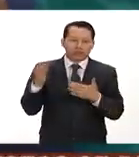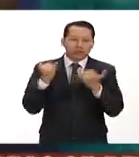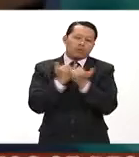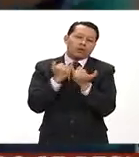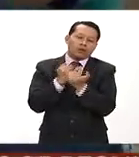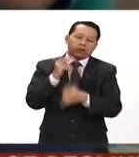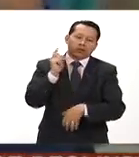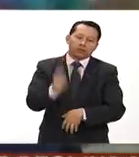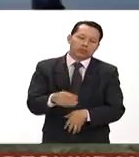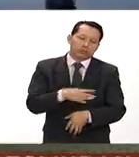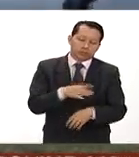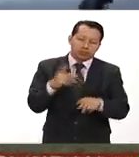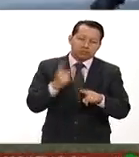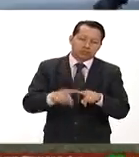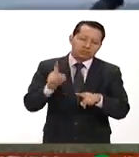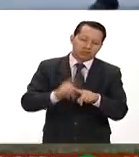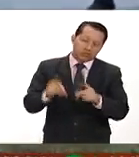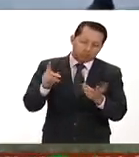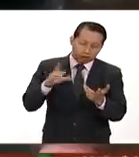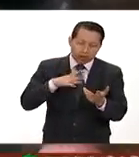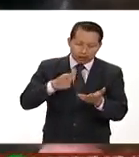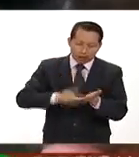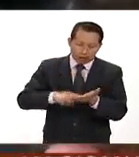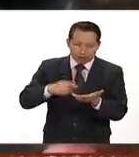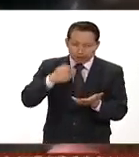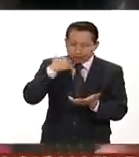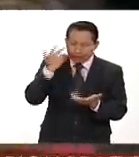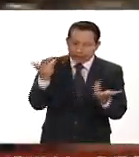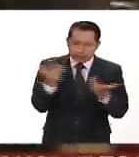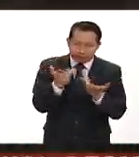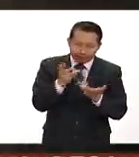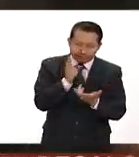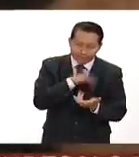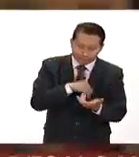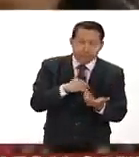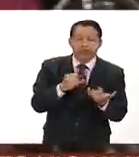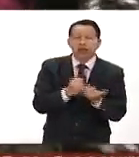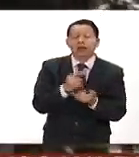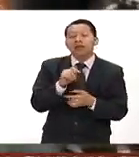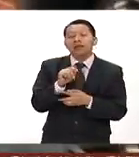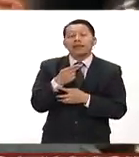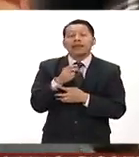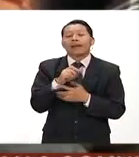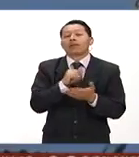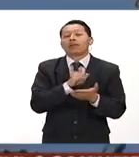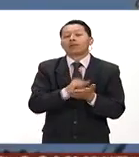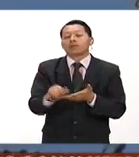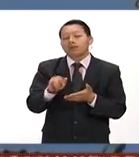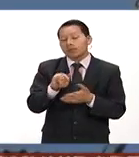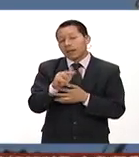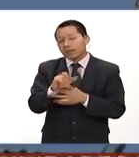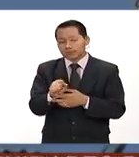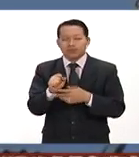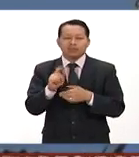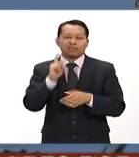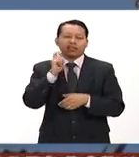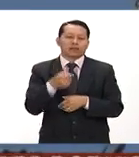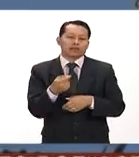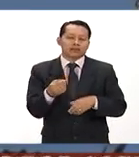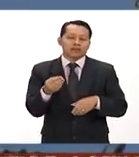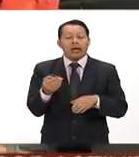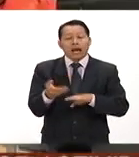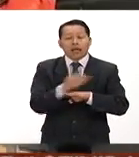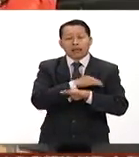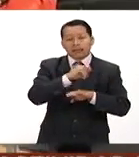entre otras barbaridades que tienen en mente el New York Times ya ha publicado editoriales en español en su edición web pero nunca lo había